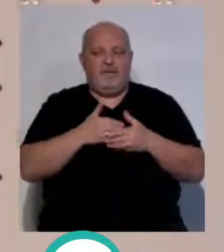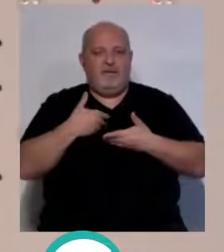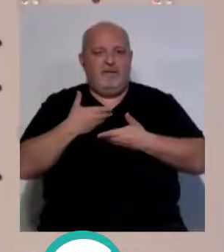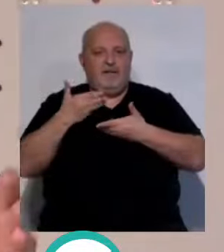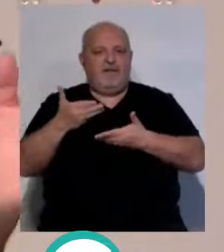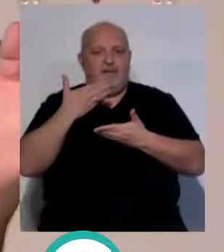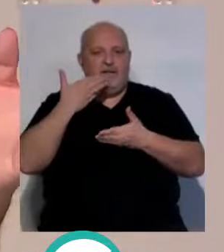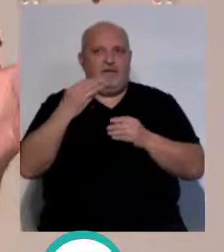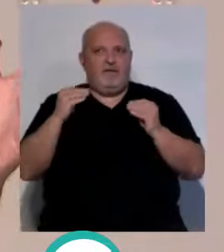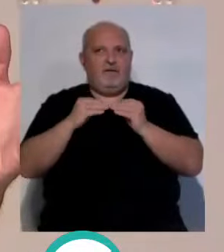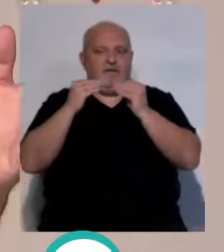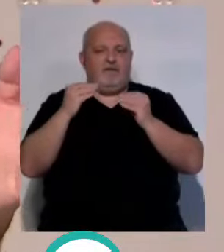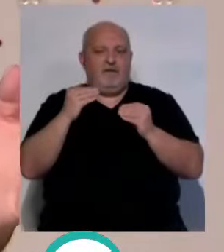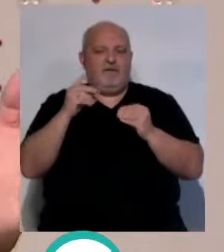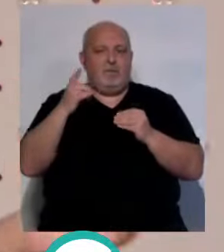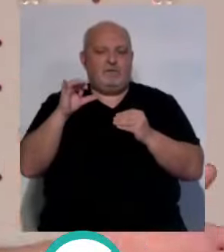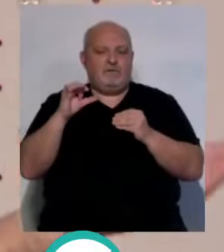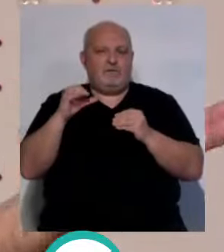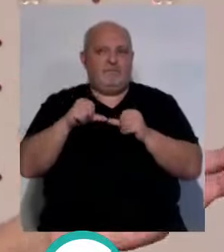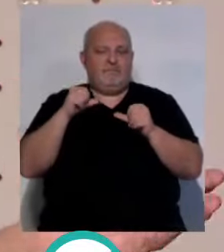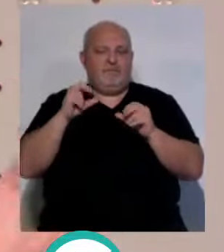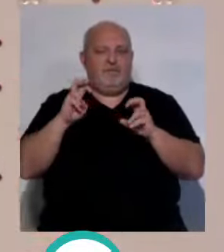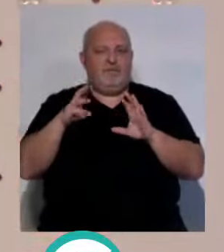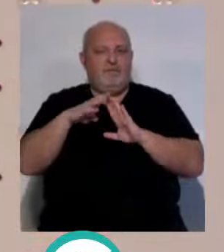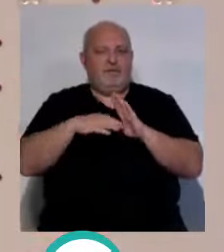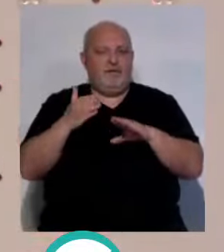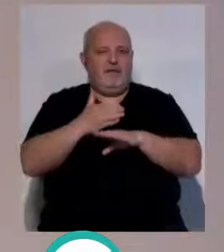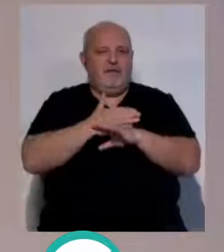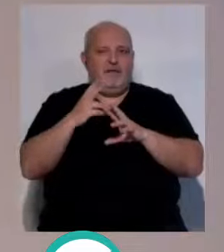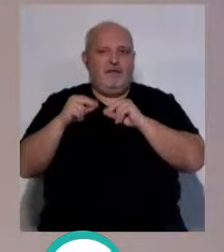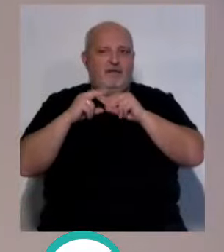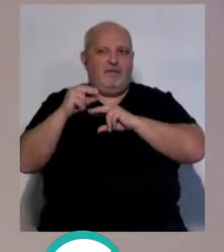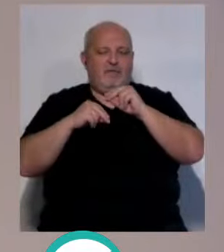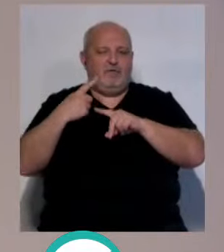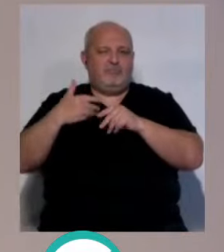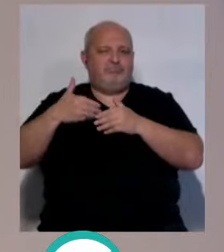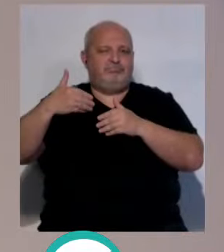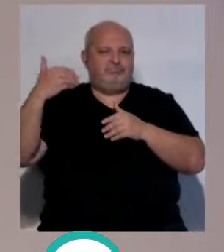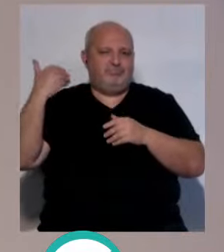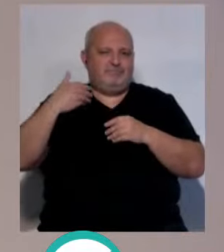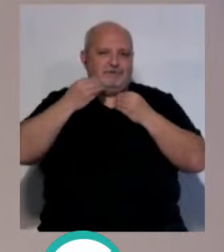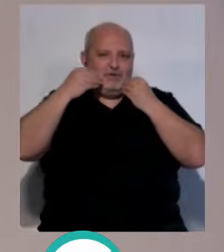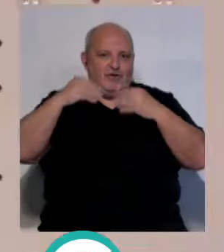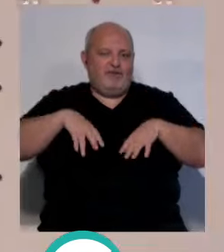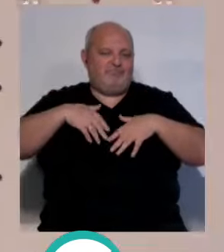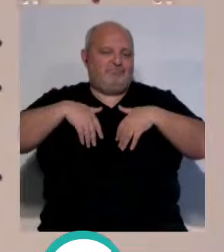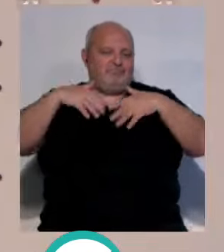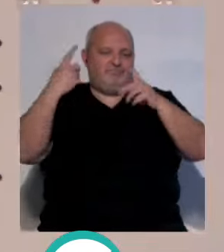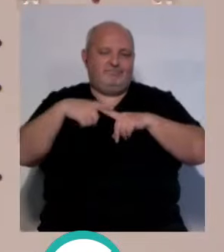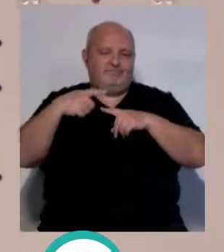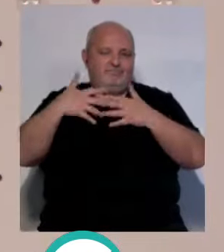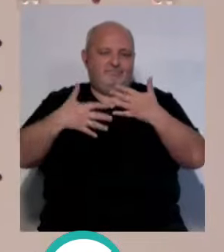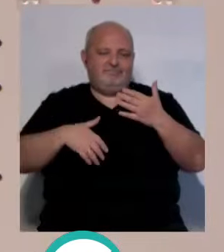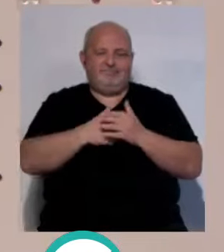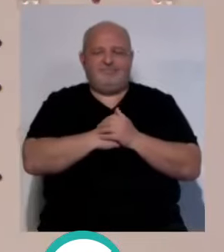invitarme y además haber coincidido con Luis, que antes de empezar el programa nos está allí hablando de tantas cosas que tenemos que hablar, y bueno, y